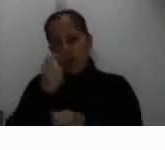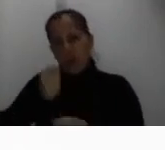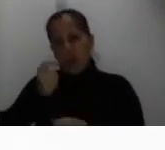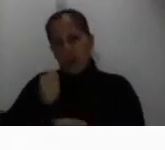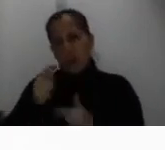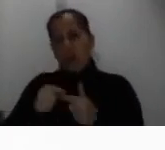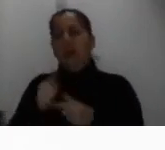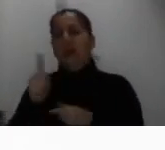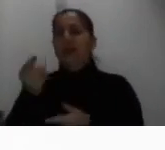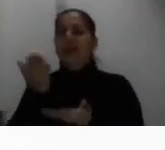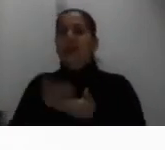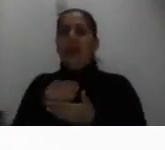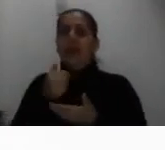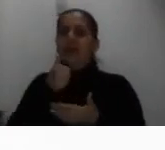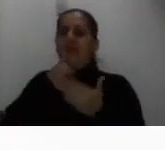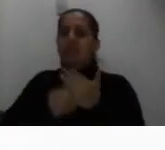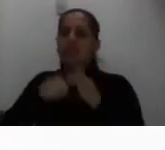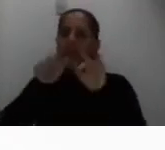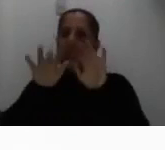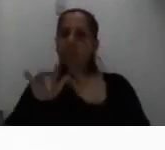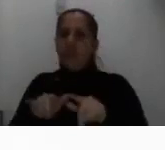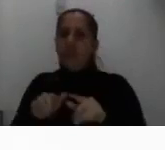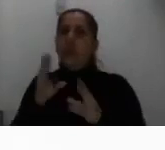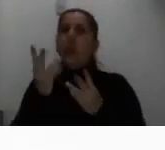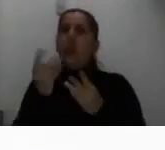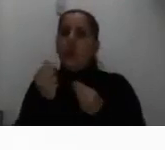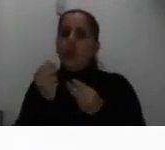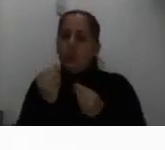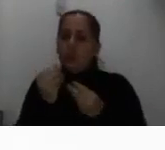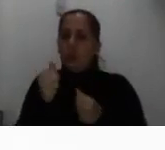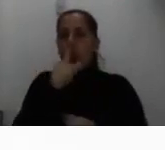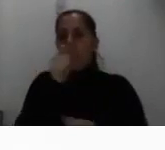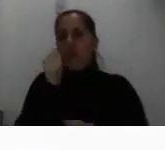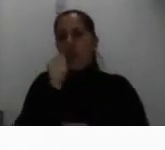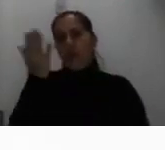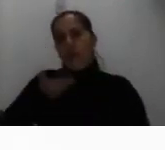constancia que indique el monto que se recibe por esta pensión.